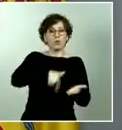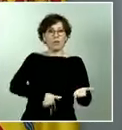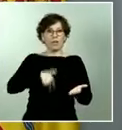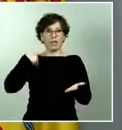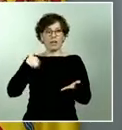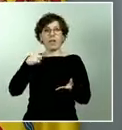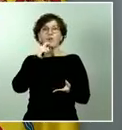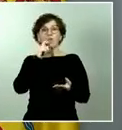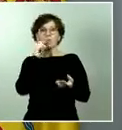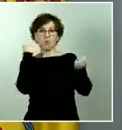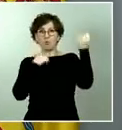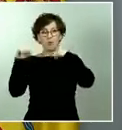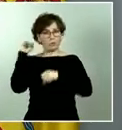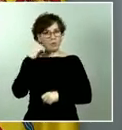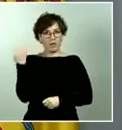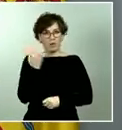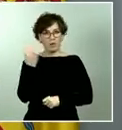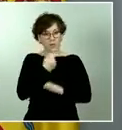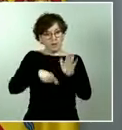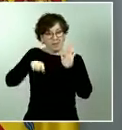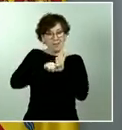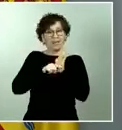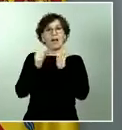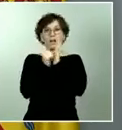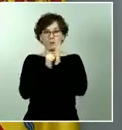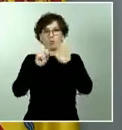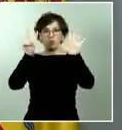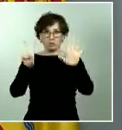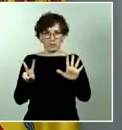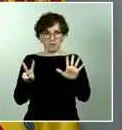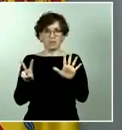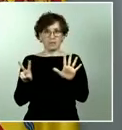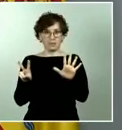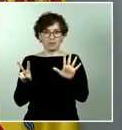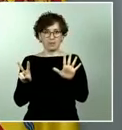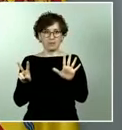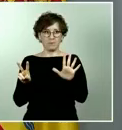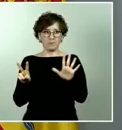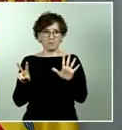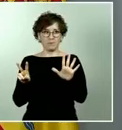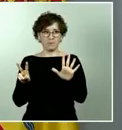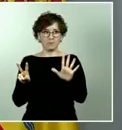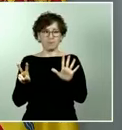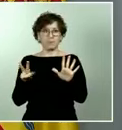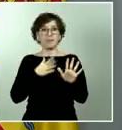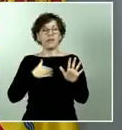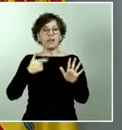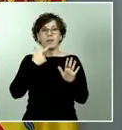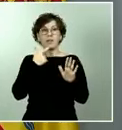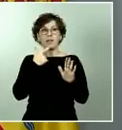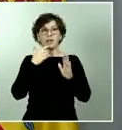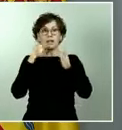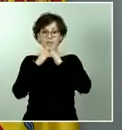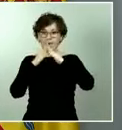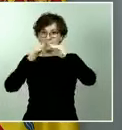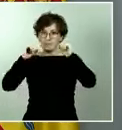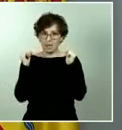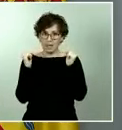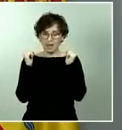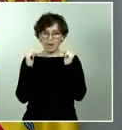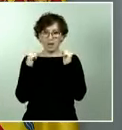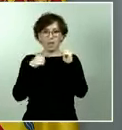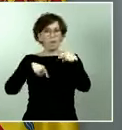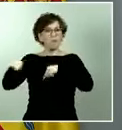establece en el artículo 7 de ese real decreto, que es decir, permanecer en casa, cesar en toda movilidad, que no sea